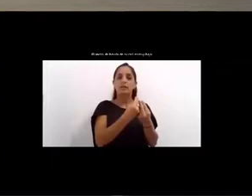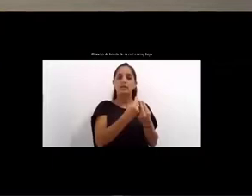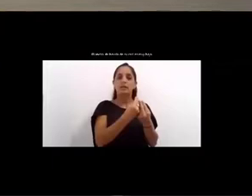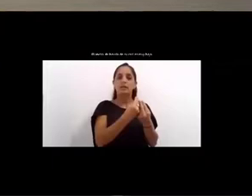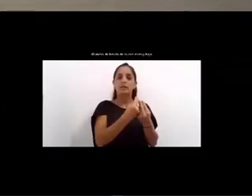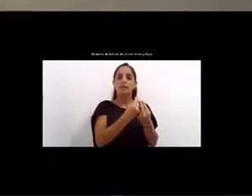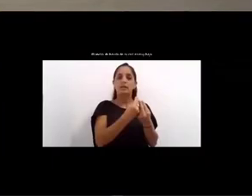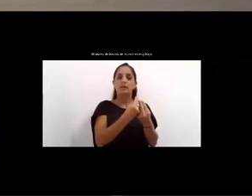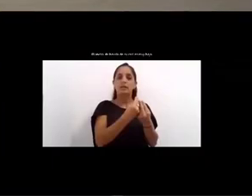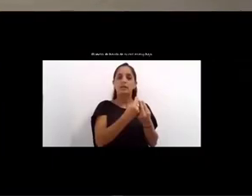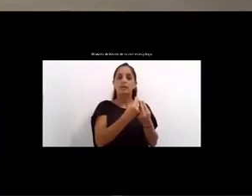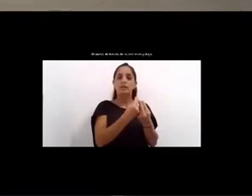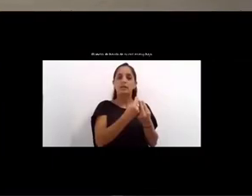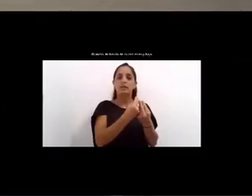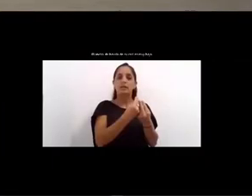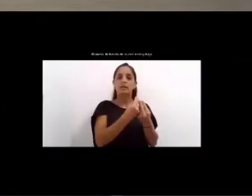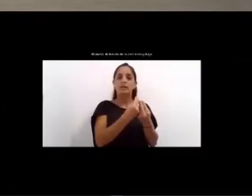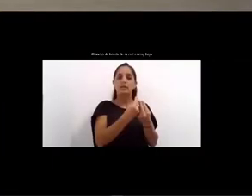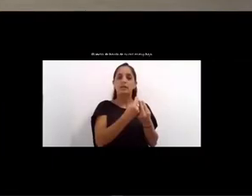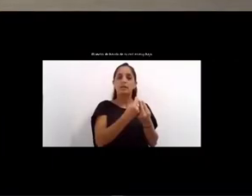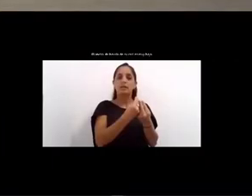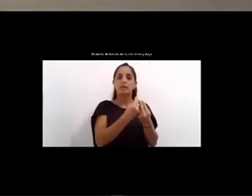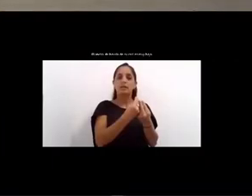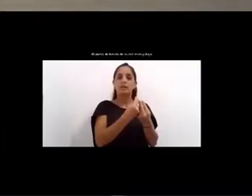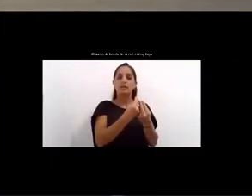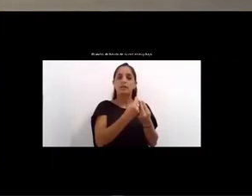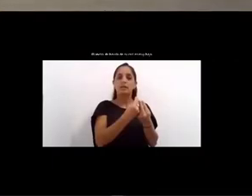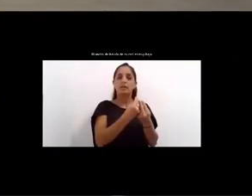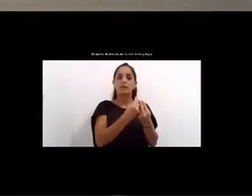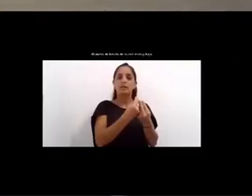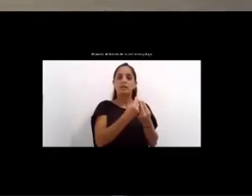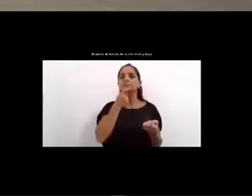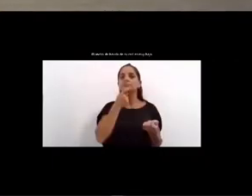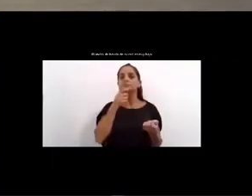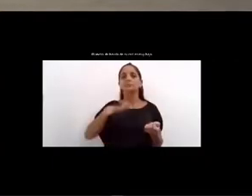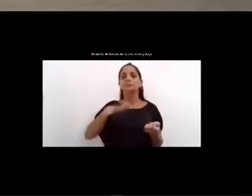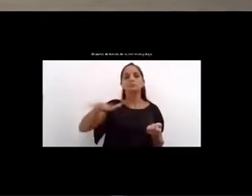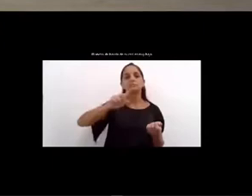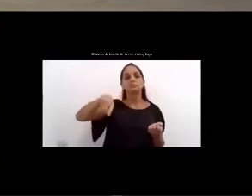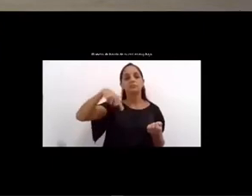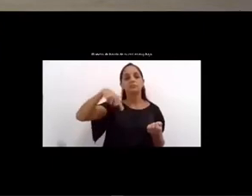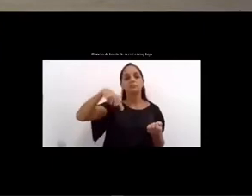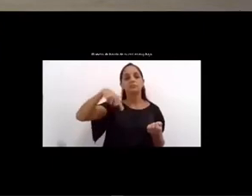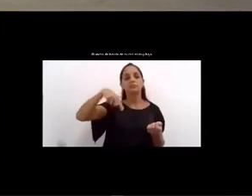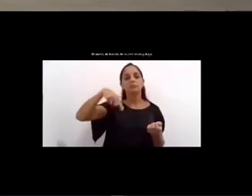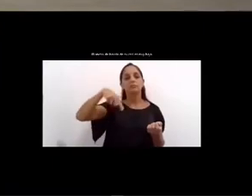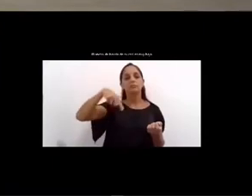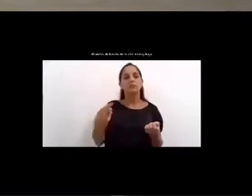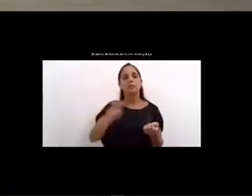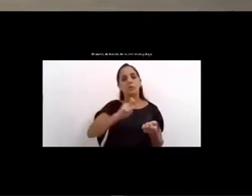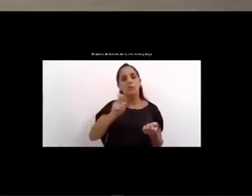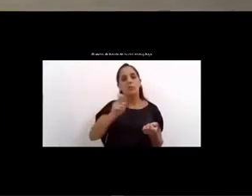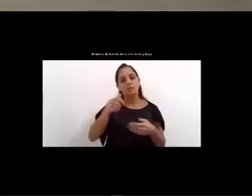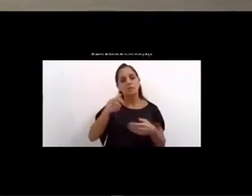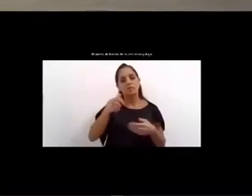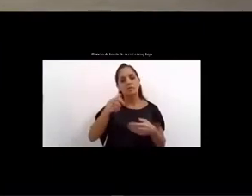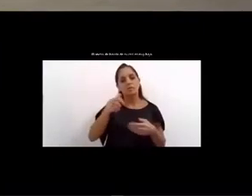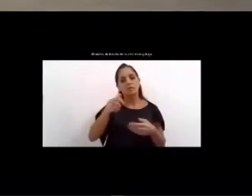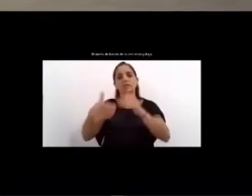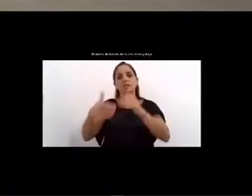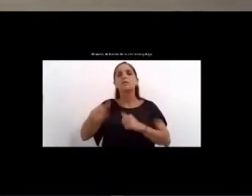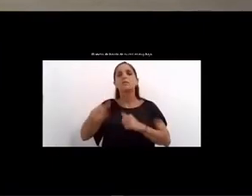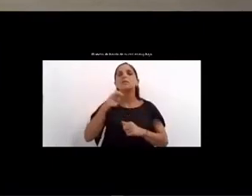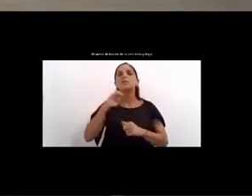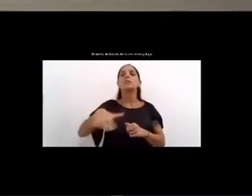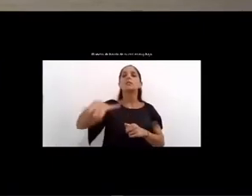27 de febrero y rueda y galves entre servando vallo y valparaíso y vamos a abrir en los próximos meses virasoro